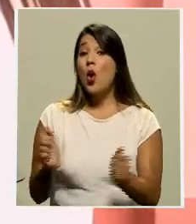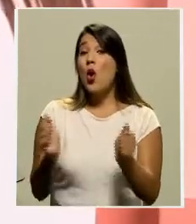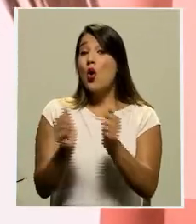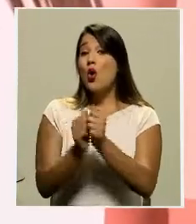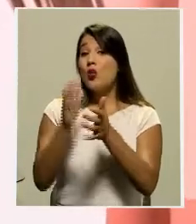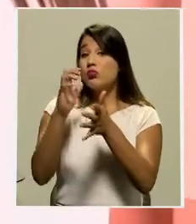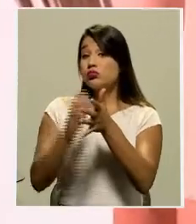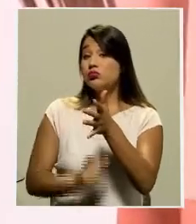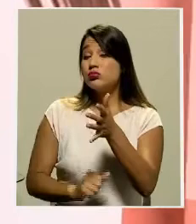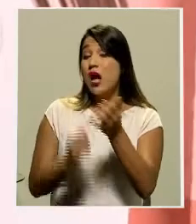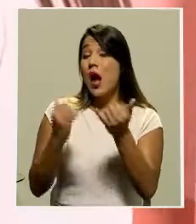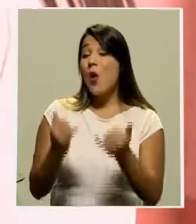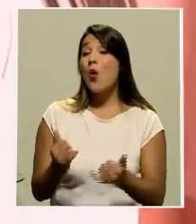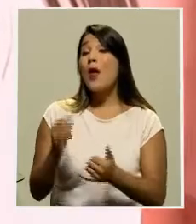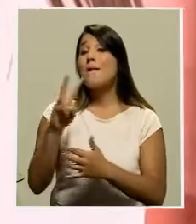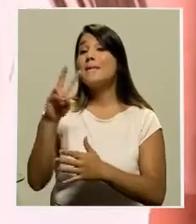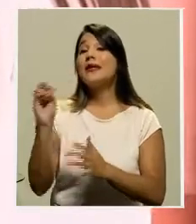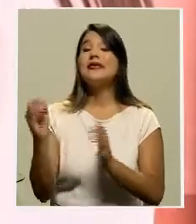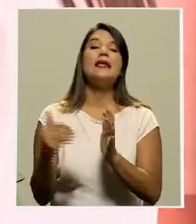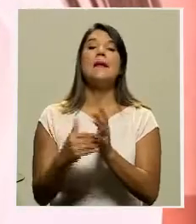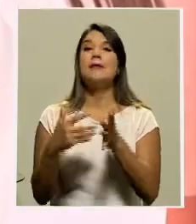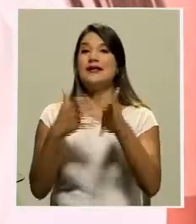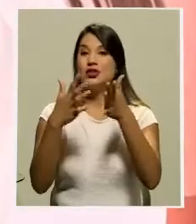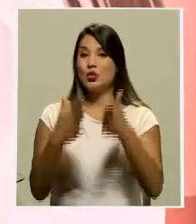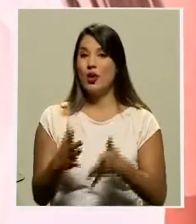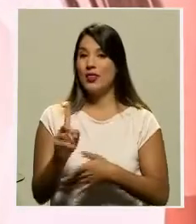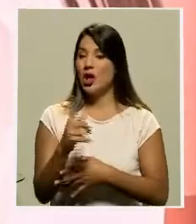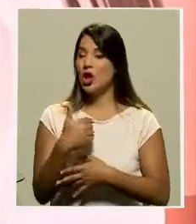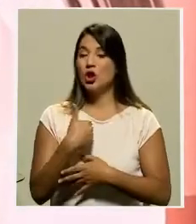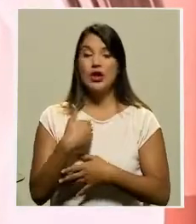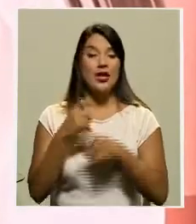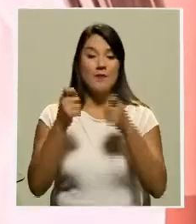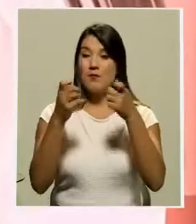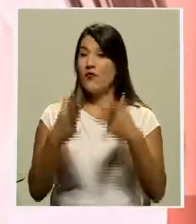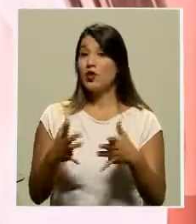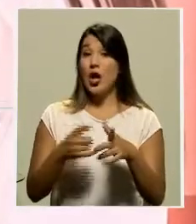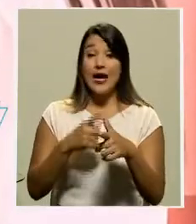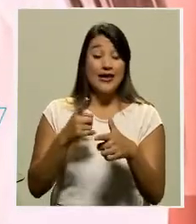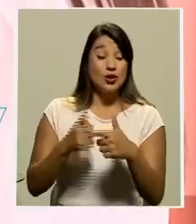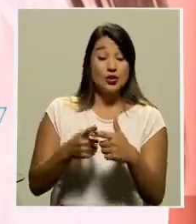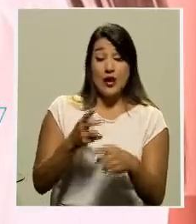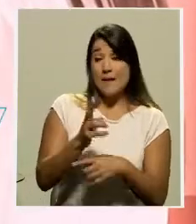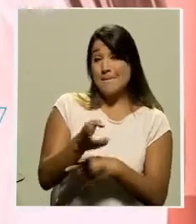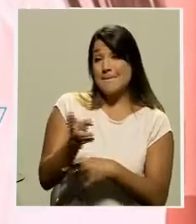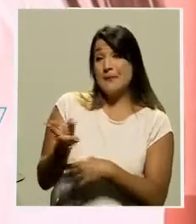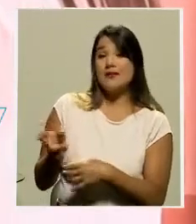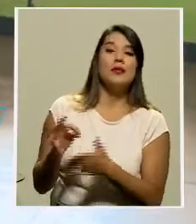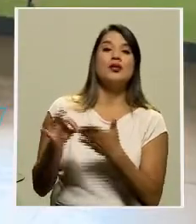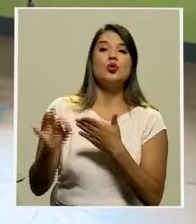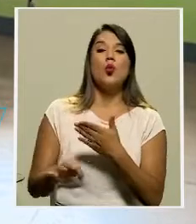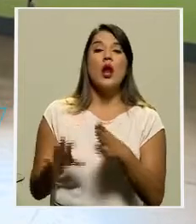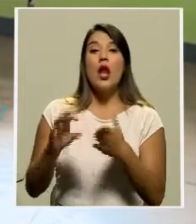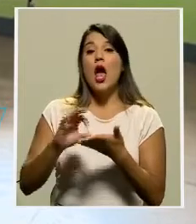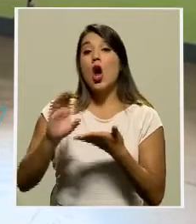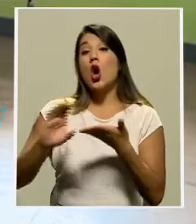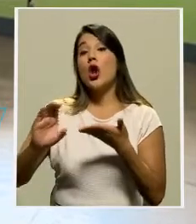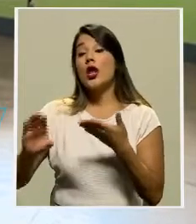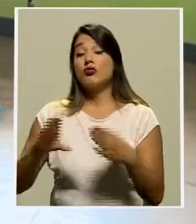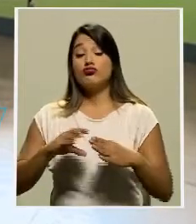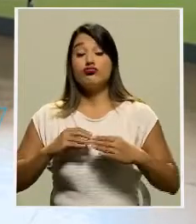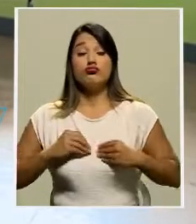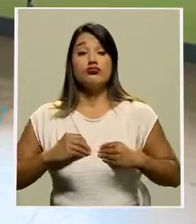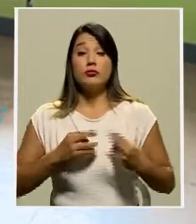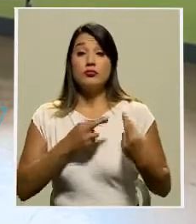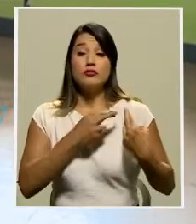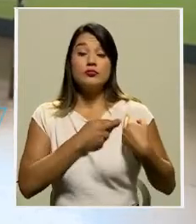20.000 estudiantes se quedarán sin un profesor y serán los mismos centros educativos los encargados en solventar estas